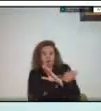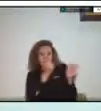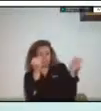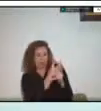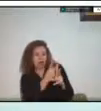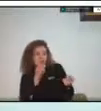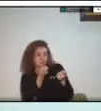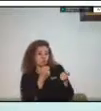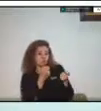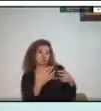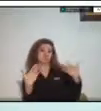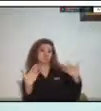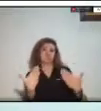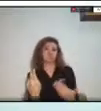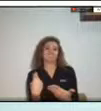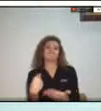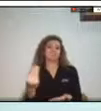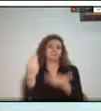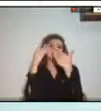garantías en este sentido